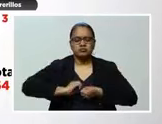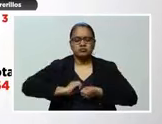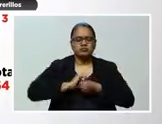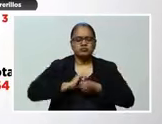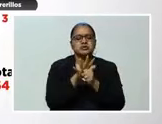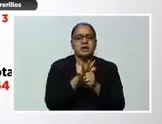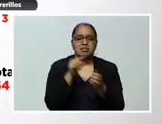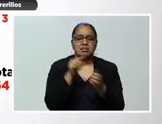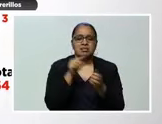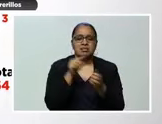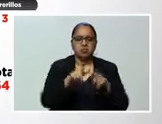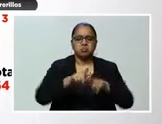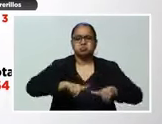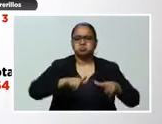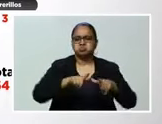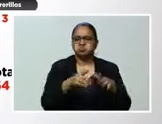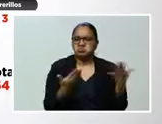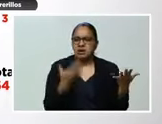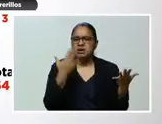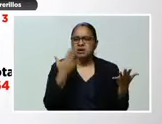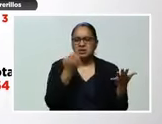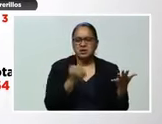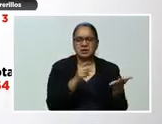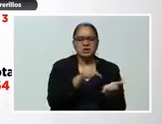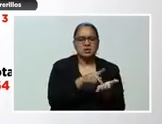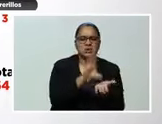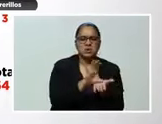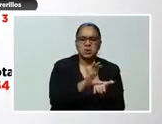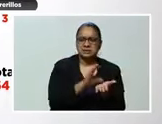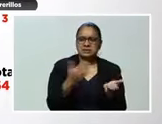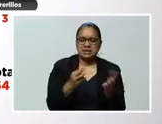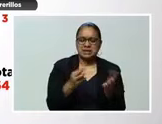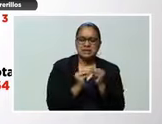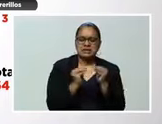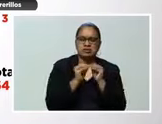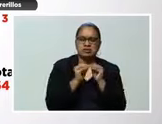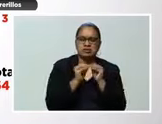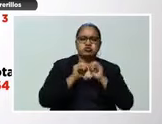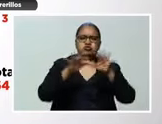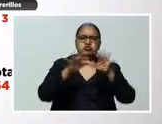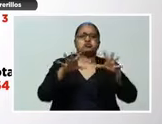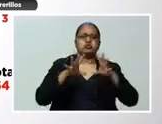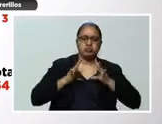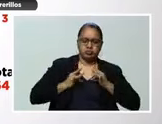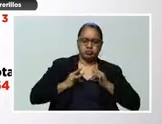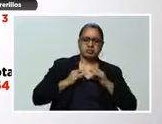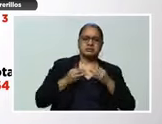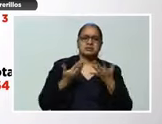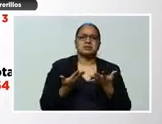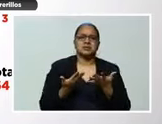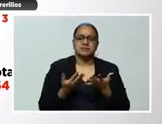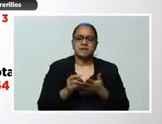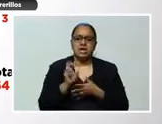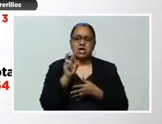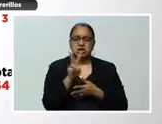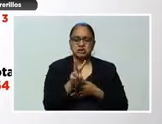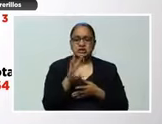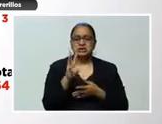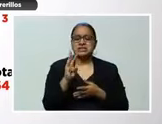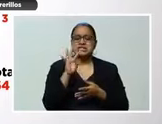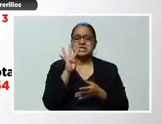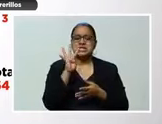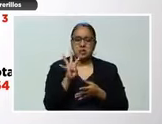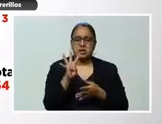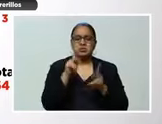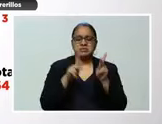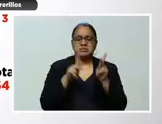enfermedad en el Departamento de Cortés? Vemos a esta fecha un total de 264